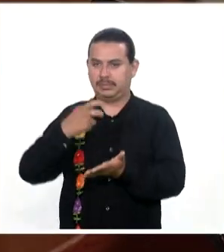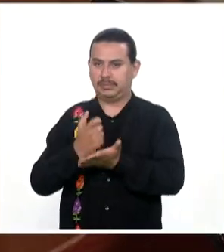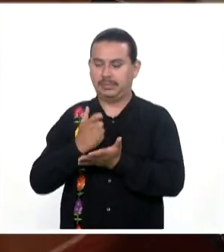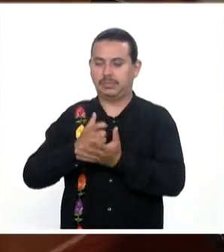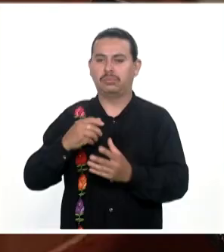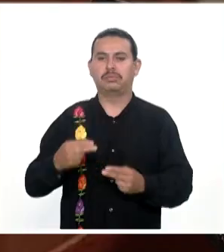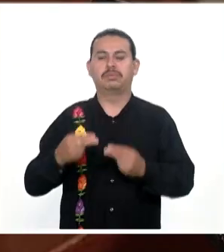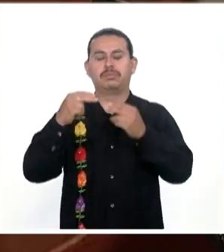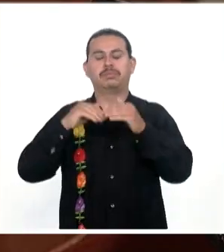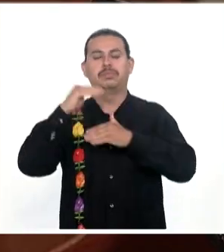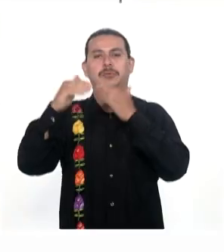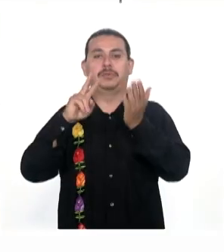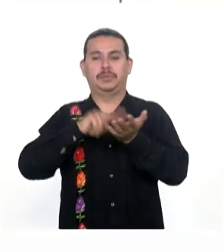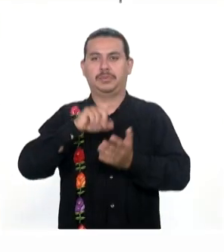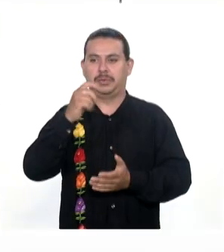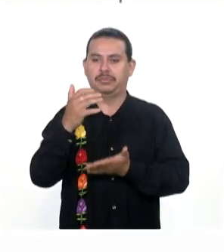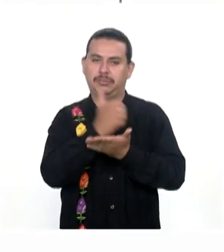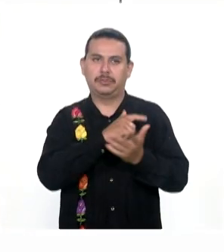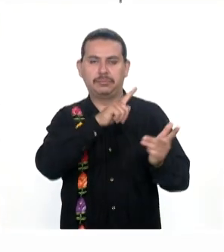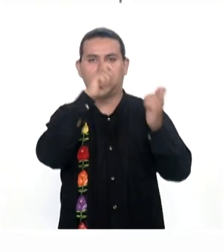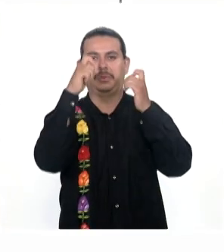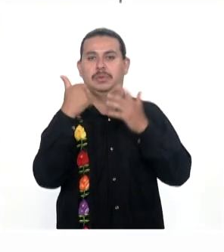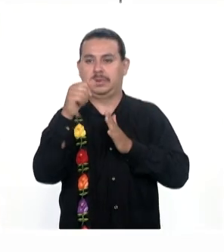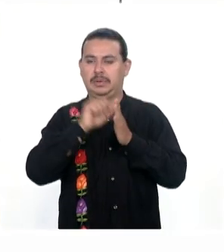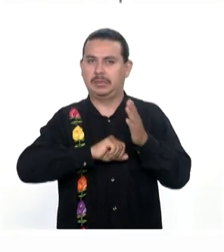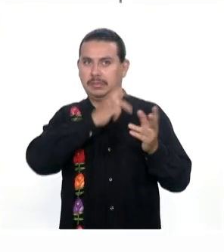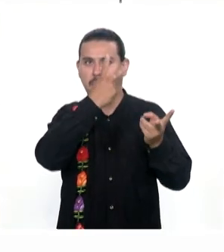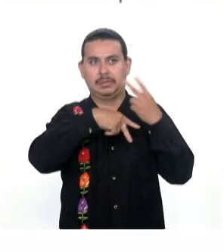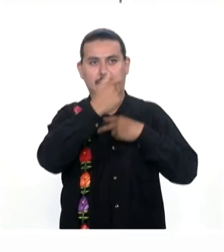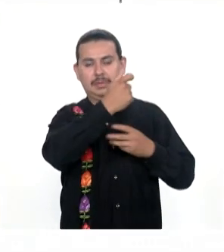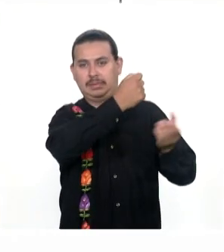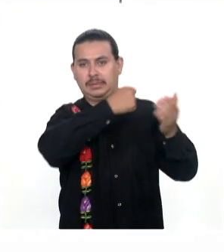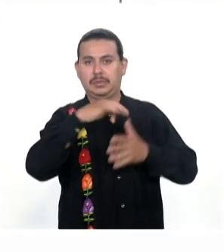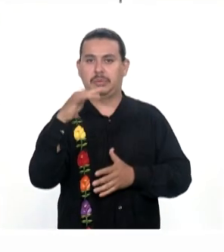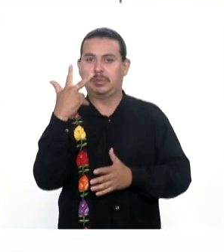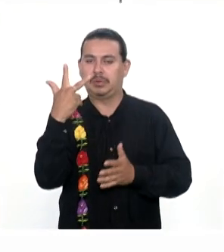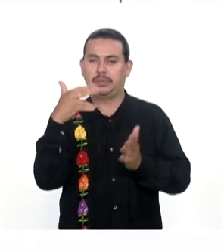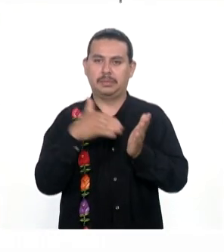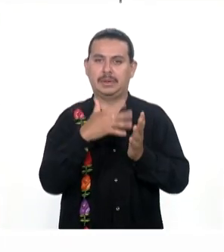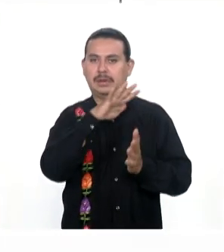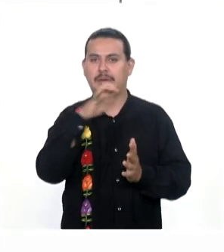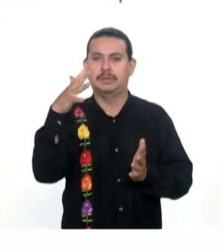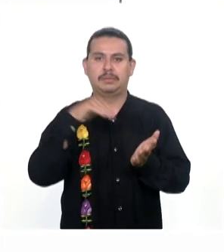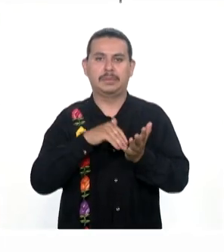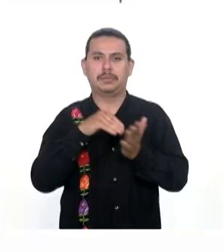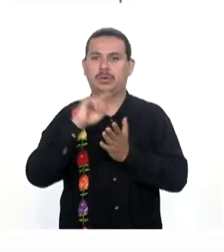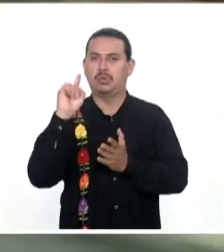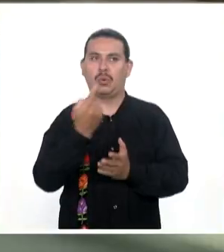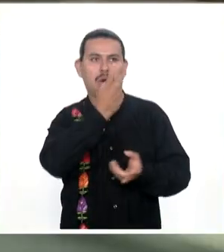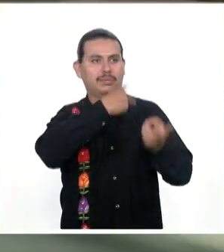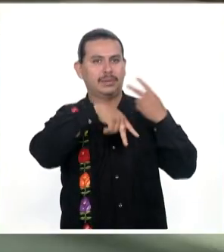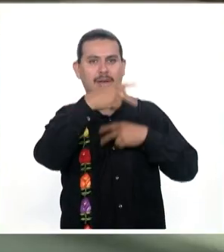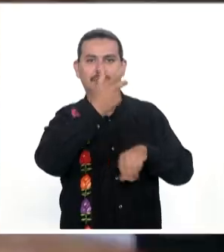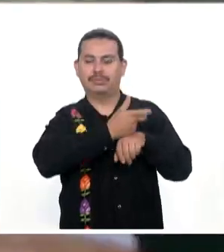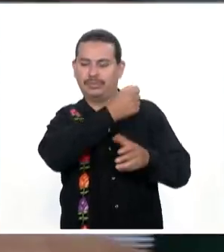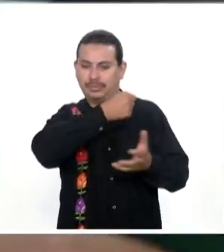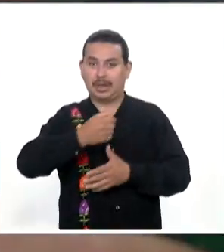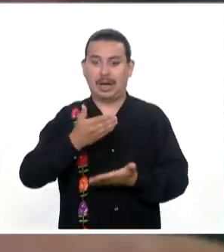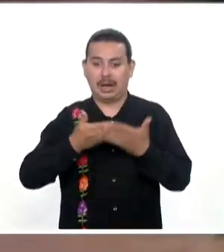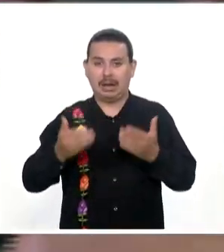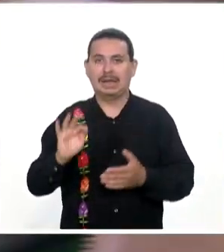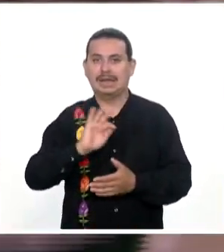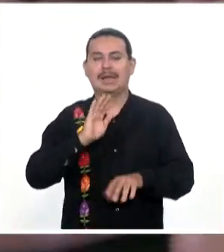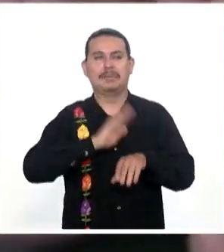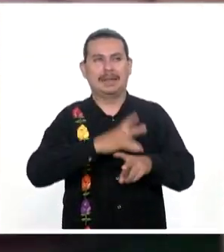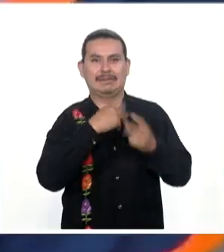E informó Que en el 2022 El ingreso Por remesas A México Fue de 58 mil 510 millones De dólares Y en este año Se prevé